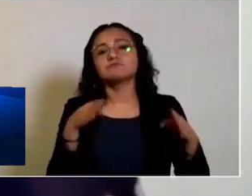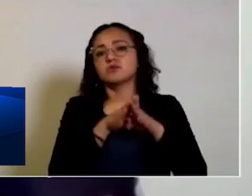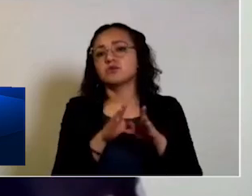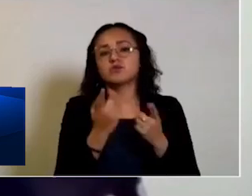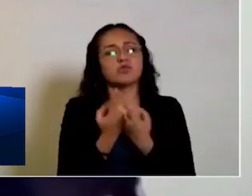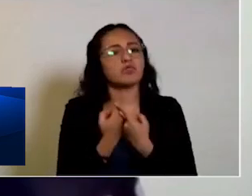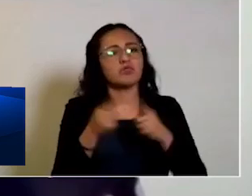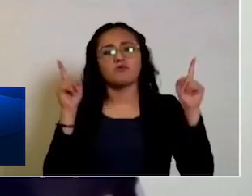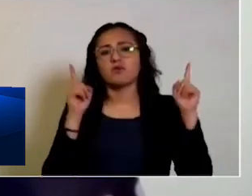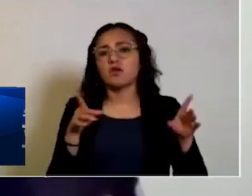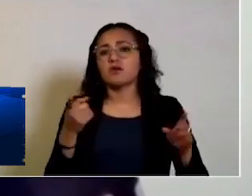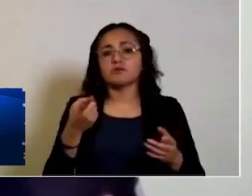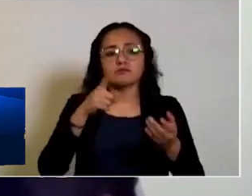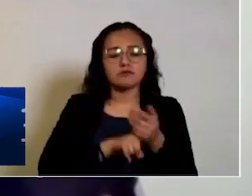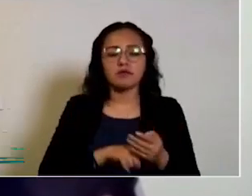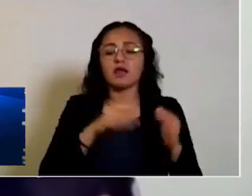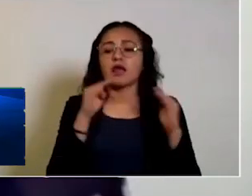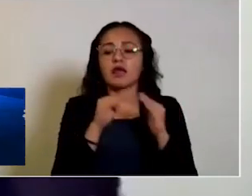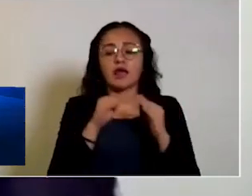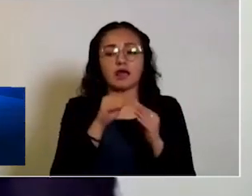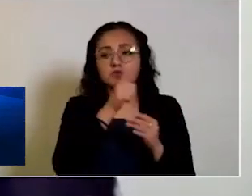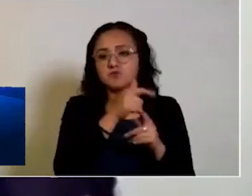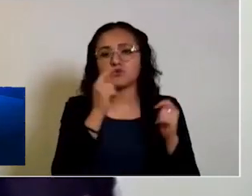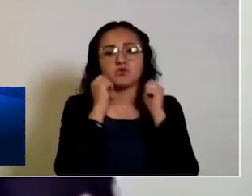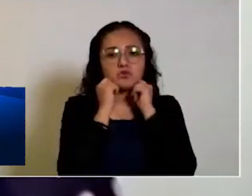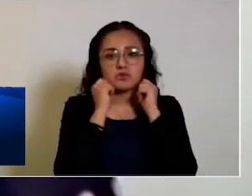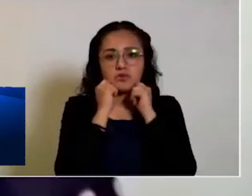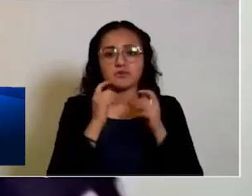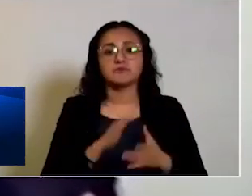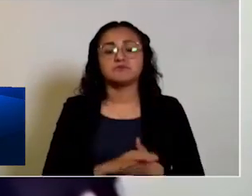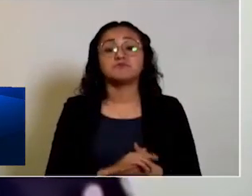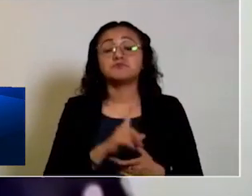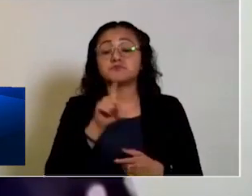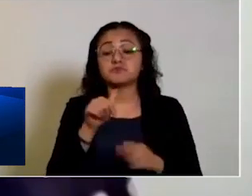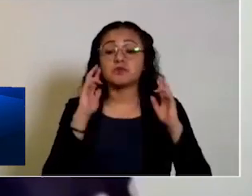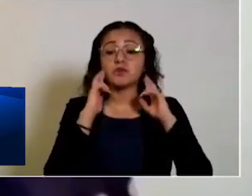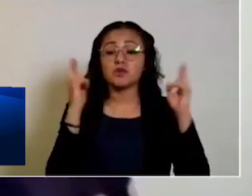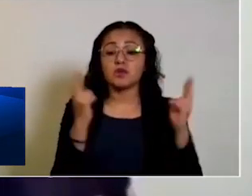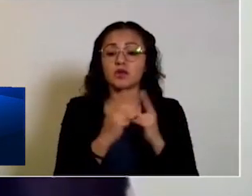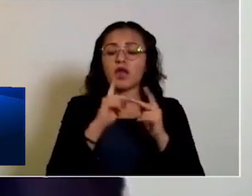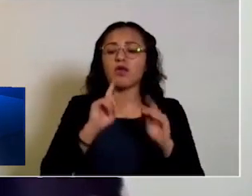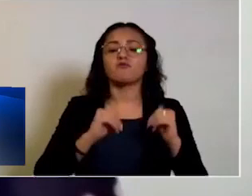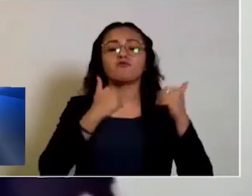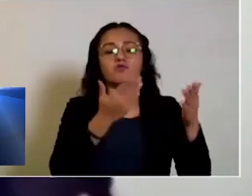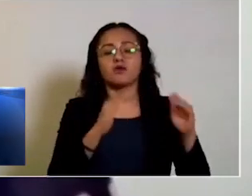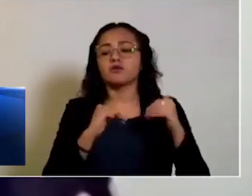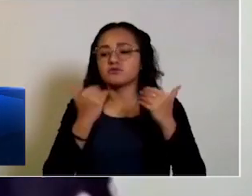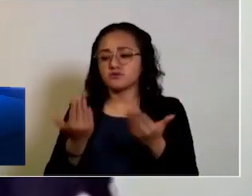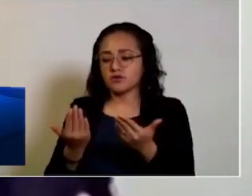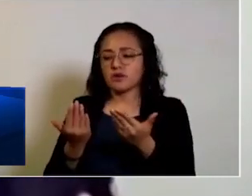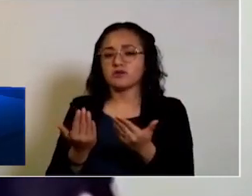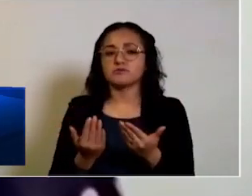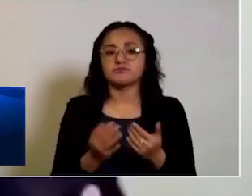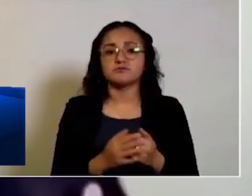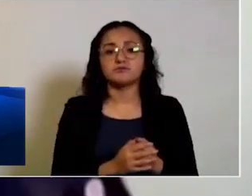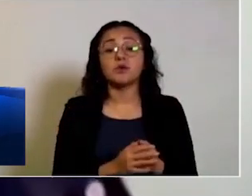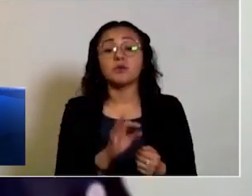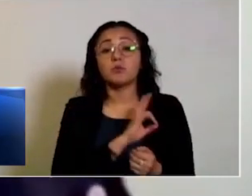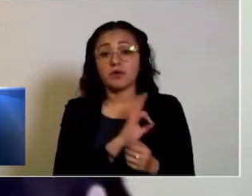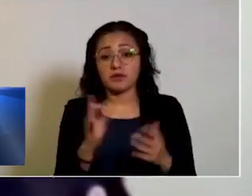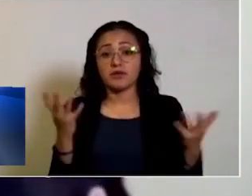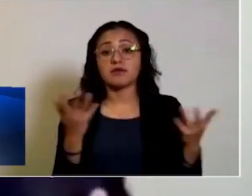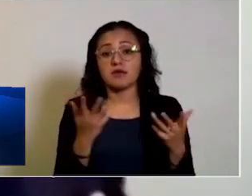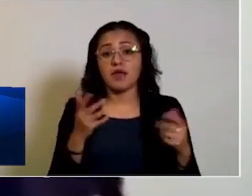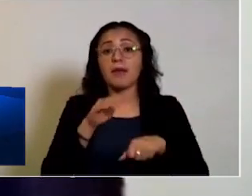cualquier entorno interior, incluidas casas particulares. Las reuniones en espacios abiertos al aire libre podrán